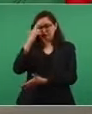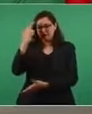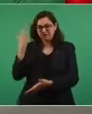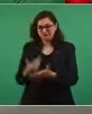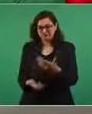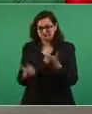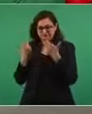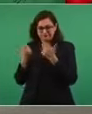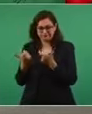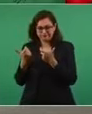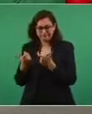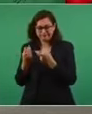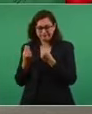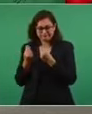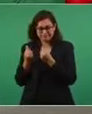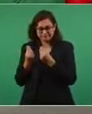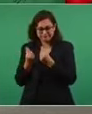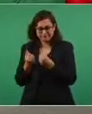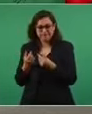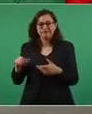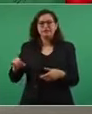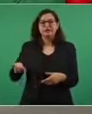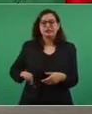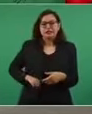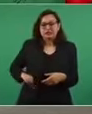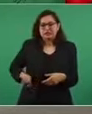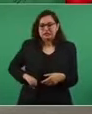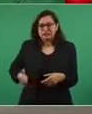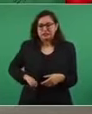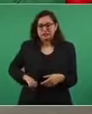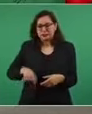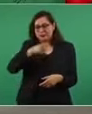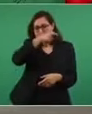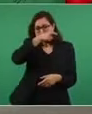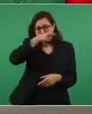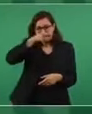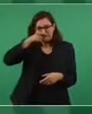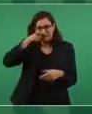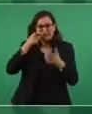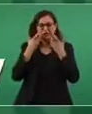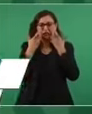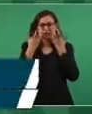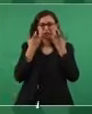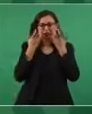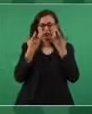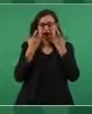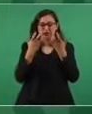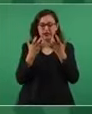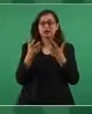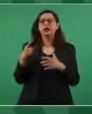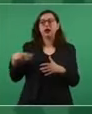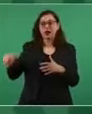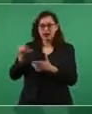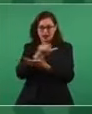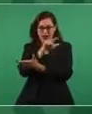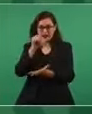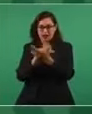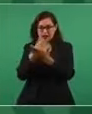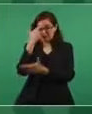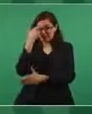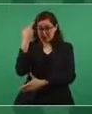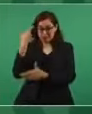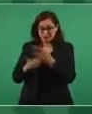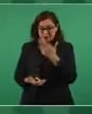económicos, con la ambición al dinero,